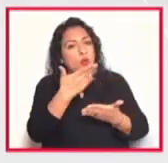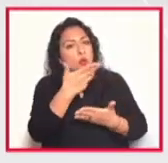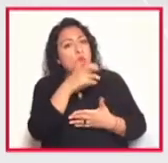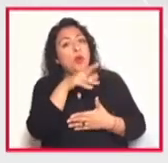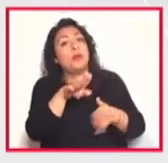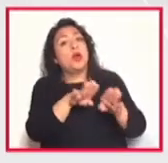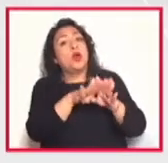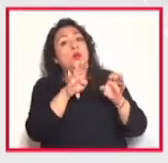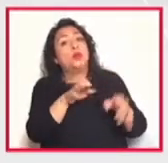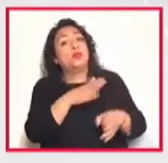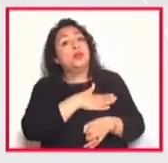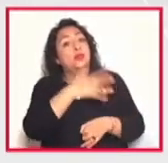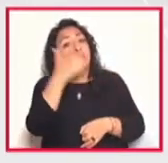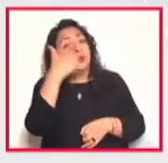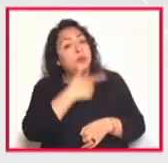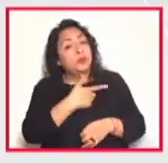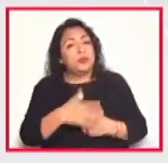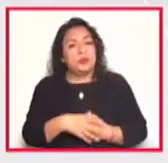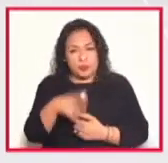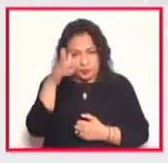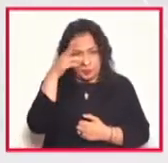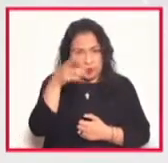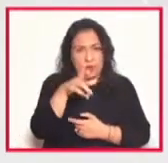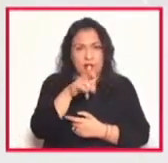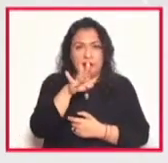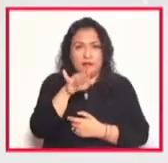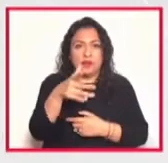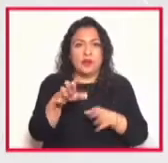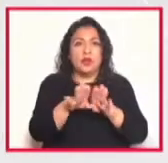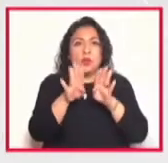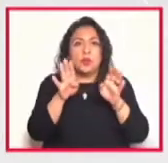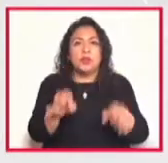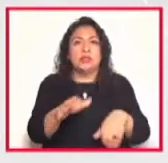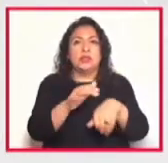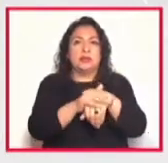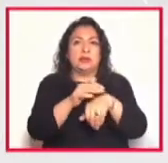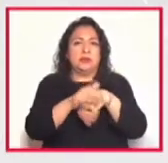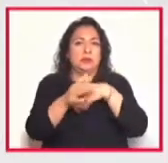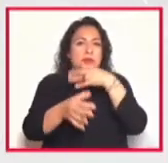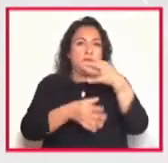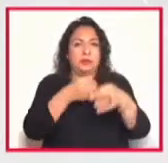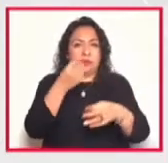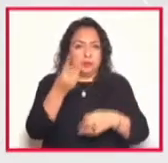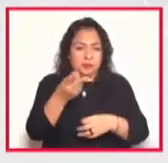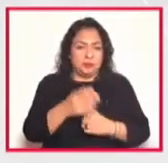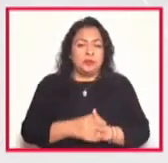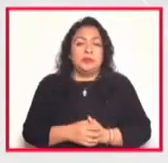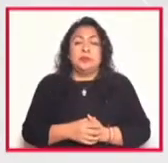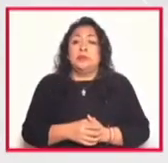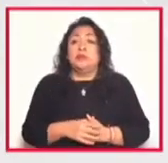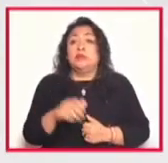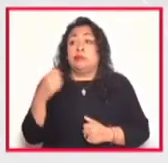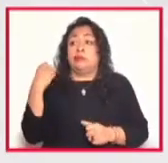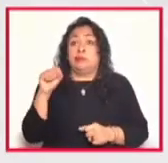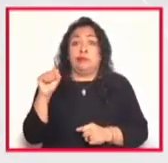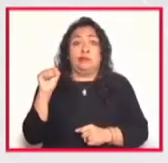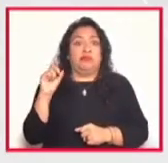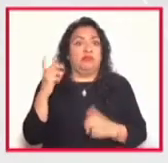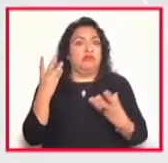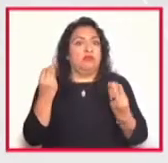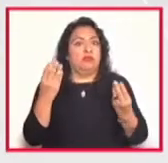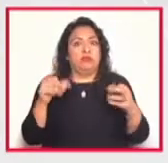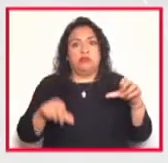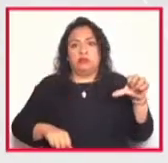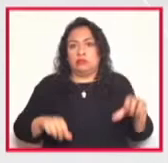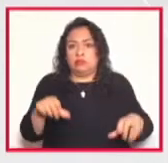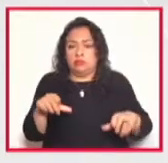estás? Muy buenas noches. ¿Qué tal, Rafael? ¿Cómo estás? ¿Qué tal, amigos de Canal veintidós de Noticias veintidós? Un fin de semana intenso, Rafael, así